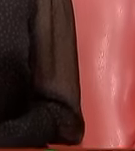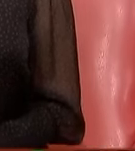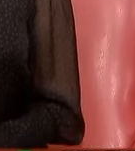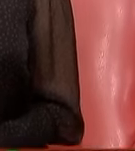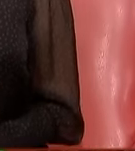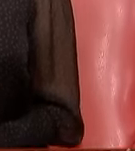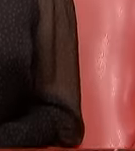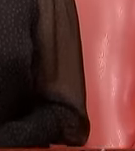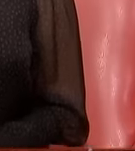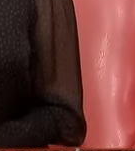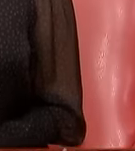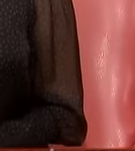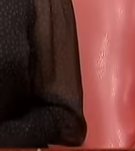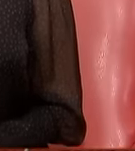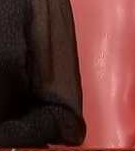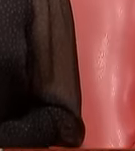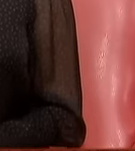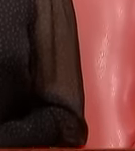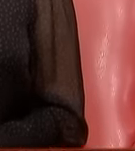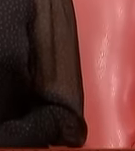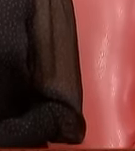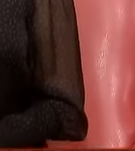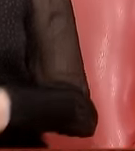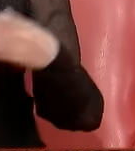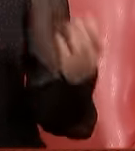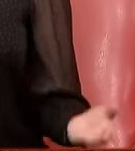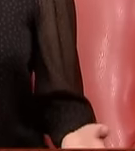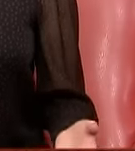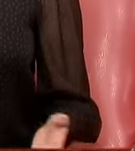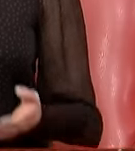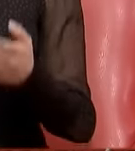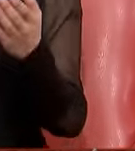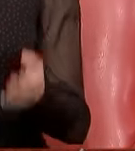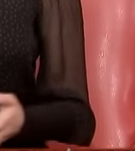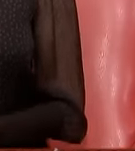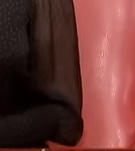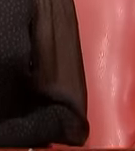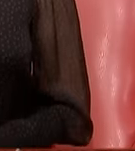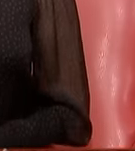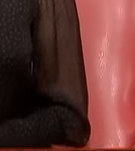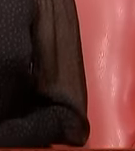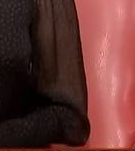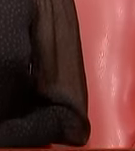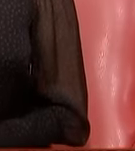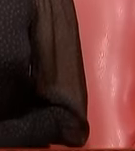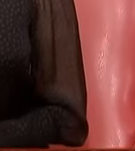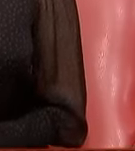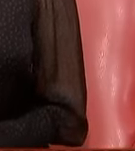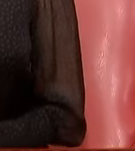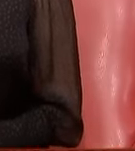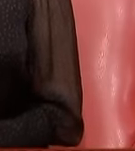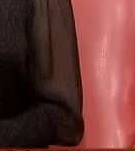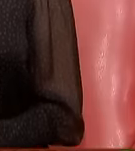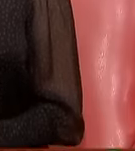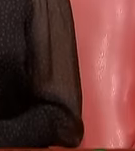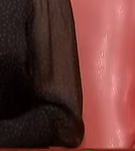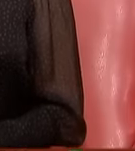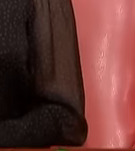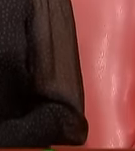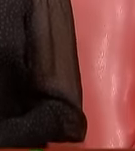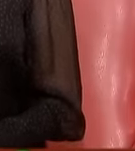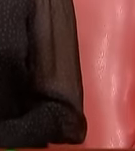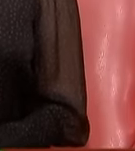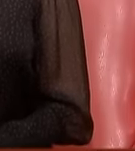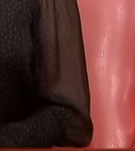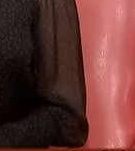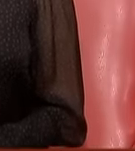este tipo de eventos que en la época de Ronald Reagan e incluso que en la de Barack Obama porque en la de Barack Obama pues no